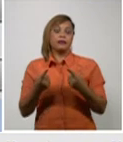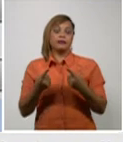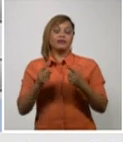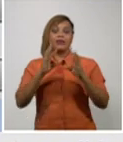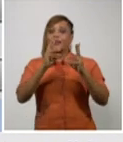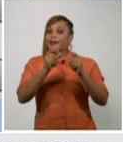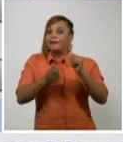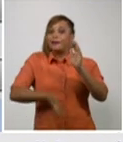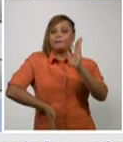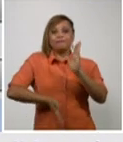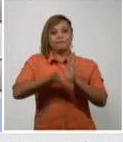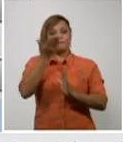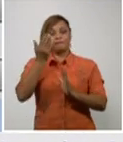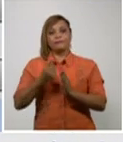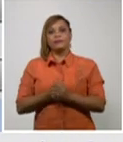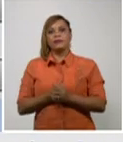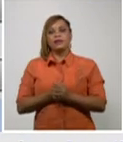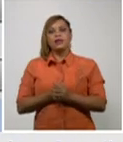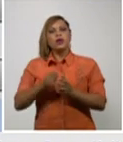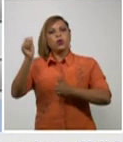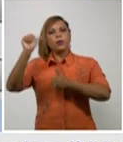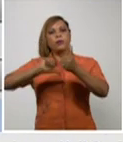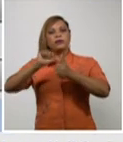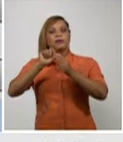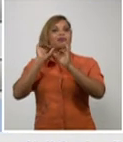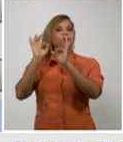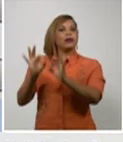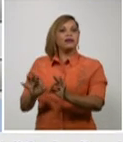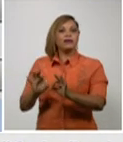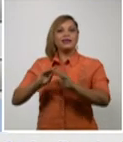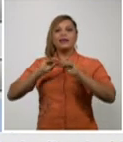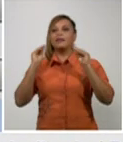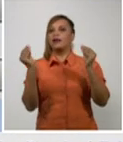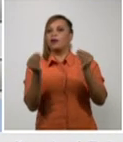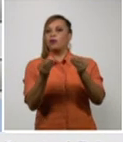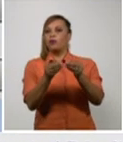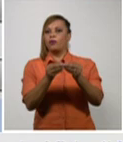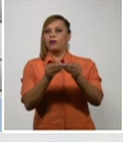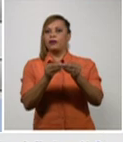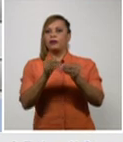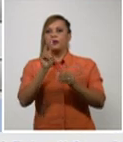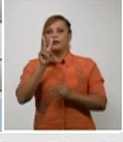con este comportamiento se acumulan 2